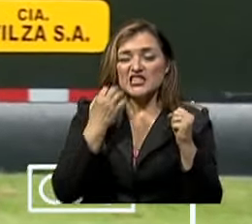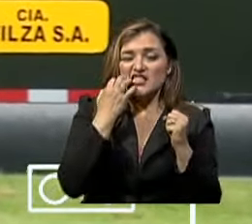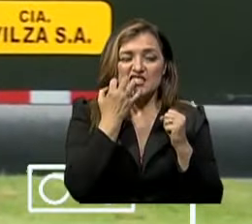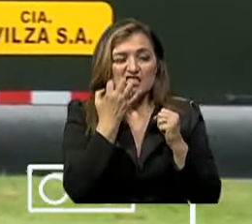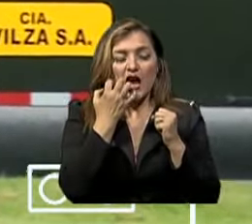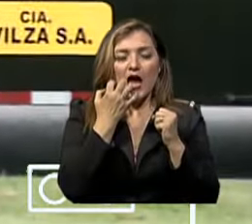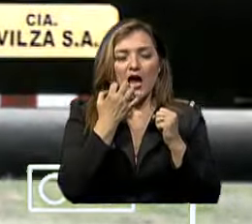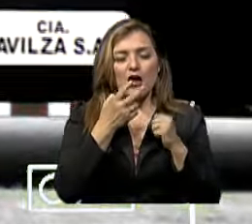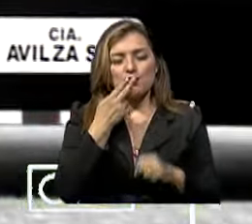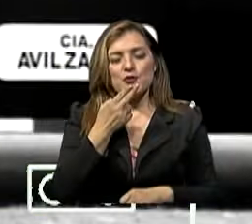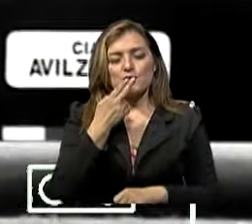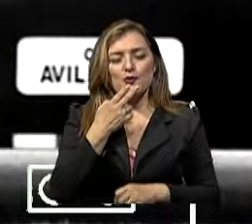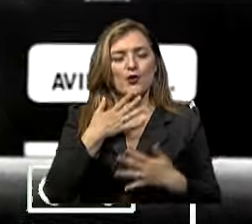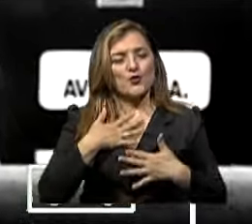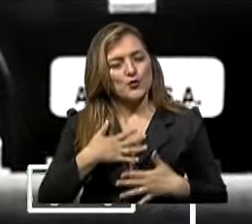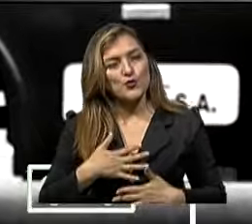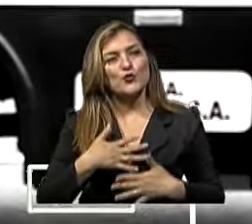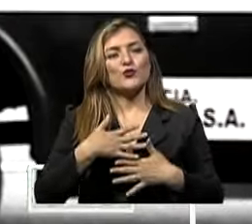así, cuando había excusa